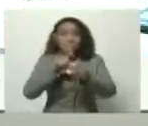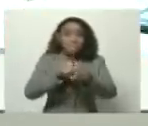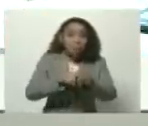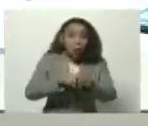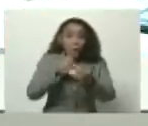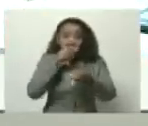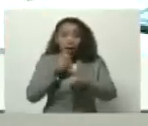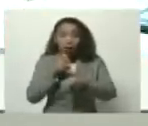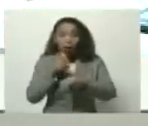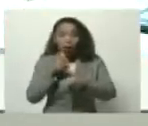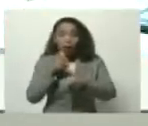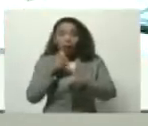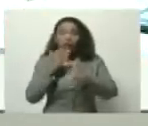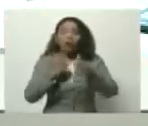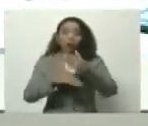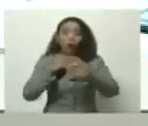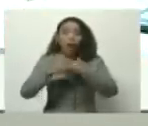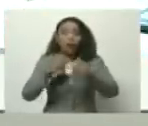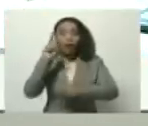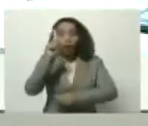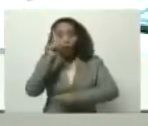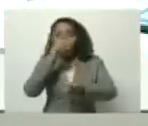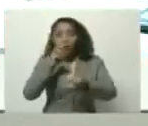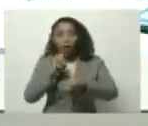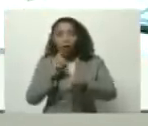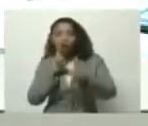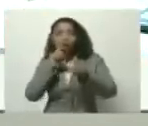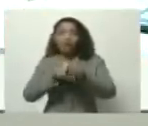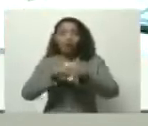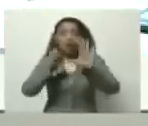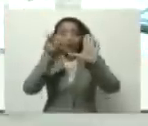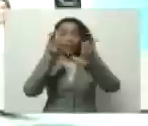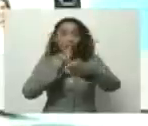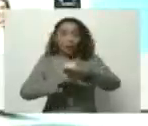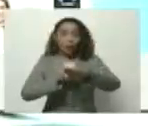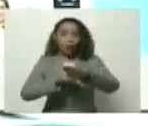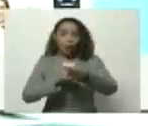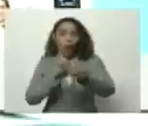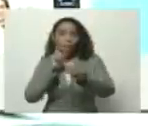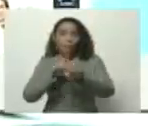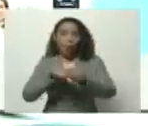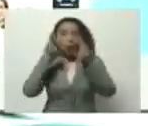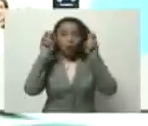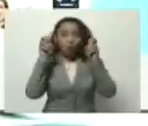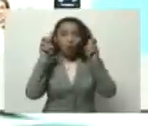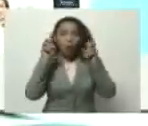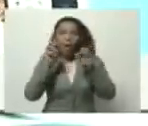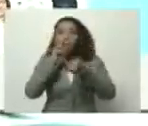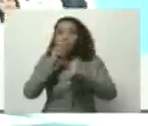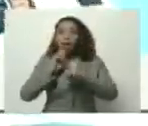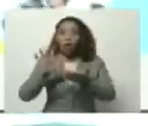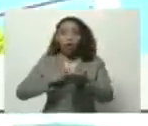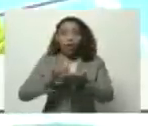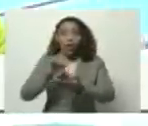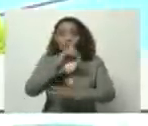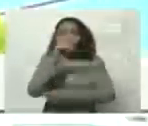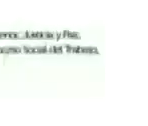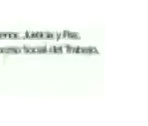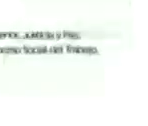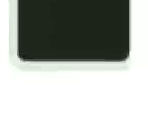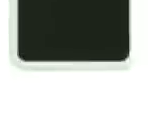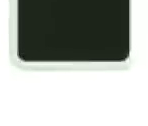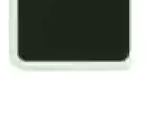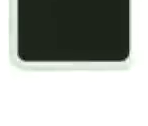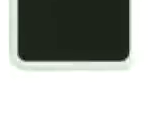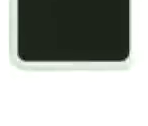a tener un banco que el registro se va a hacer en 7 minutos. Banco digital, 100% digital para